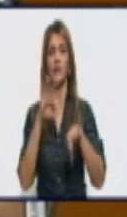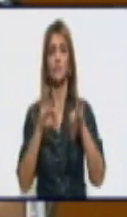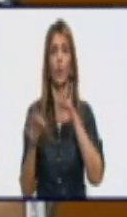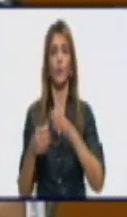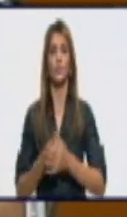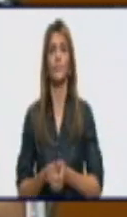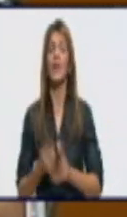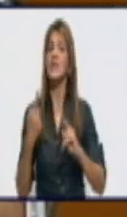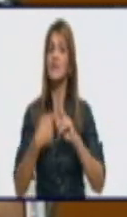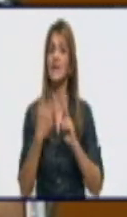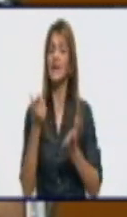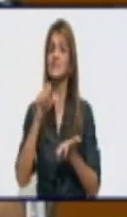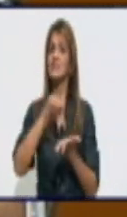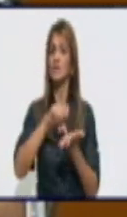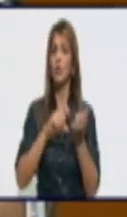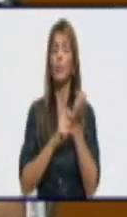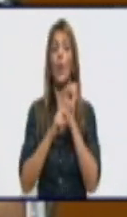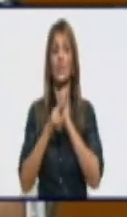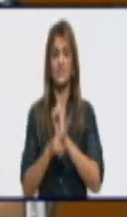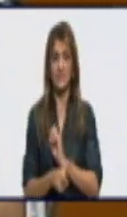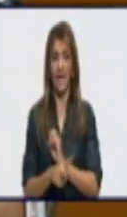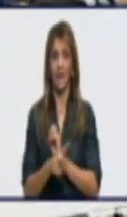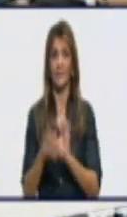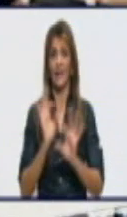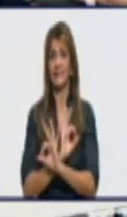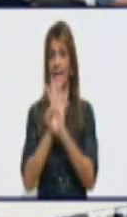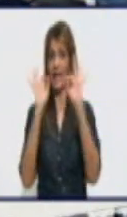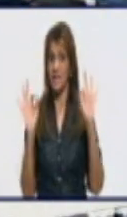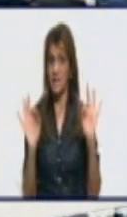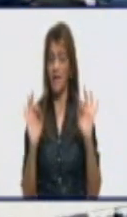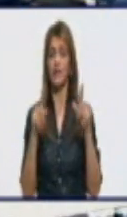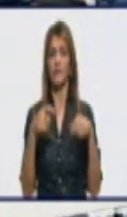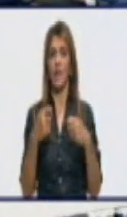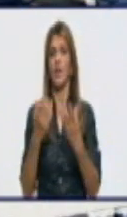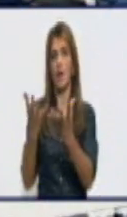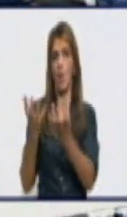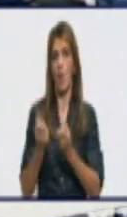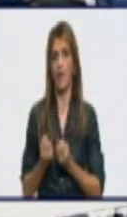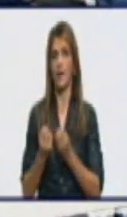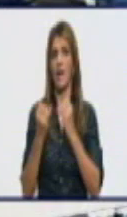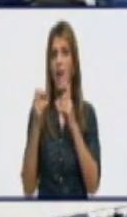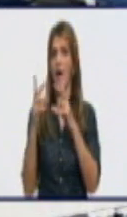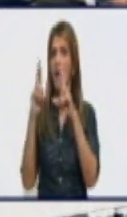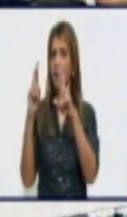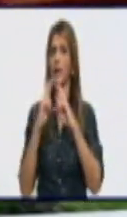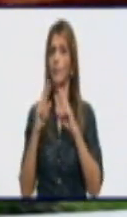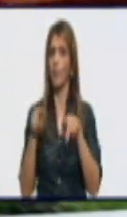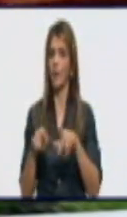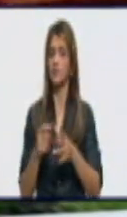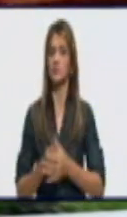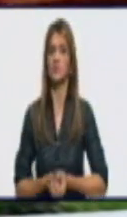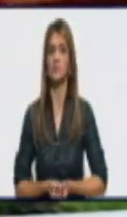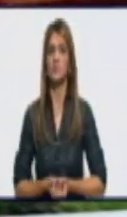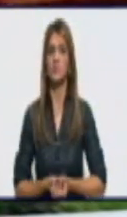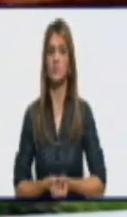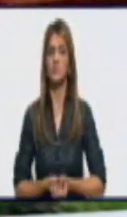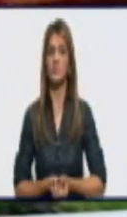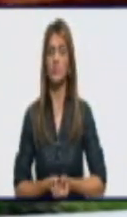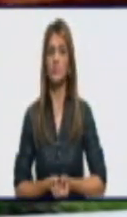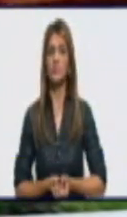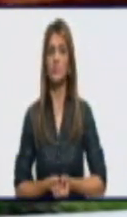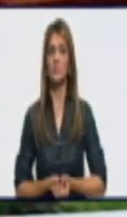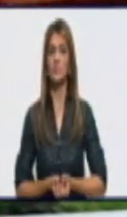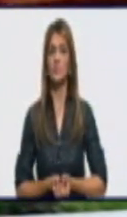Provincial de Higiene, frente al parquecito de los coches. A propósito de los viajeros, doctora, sigue un